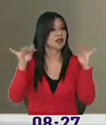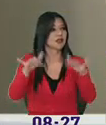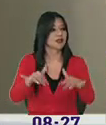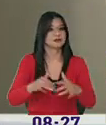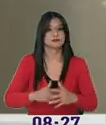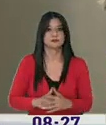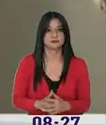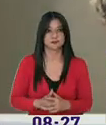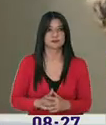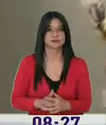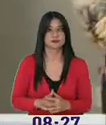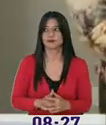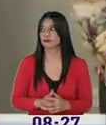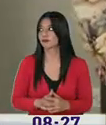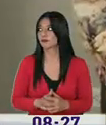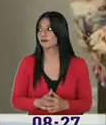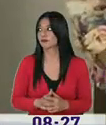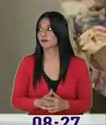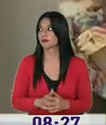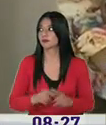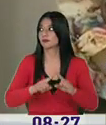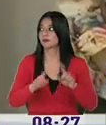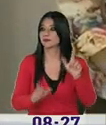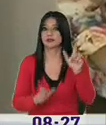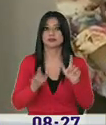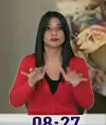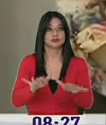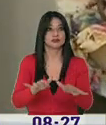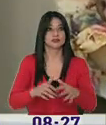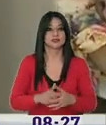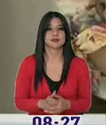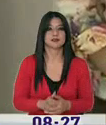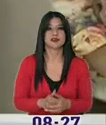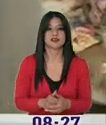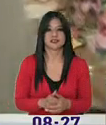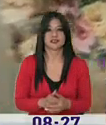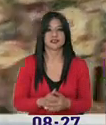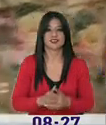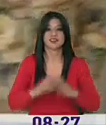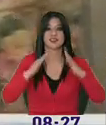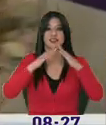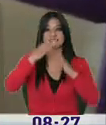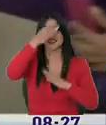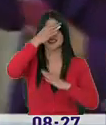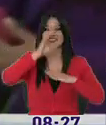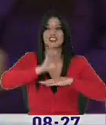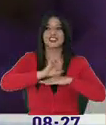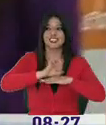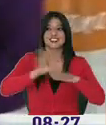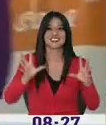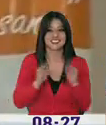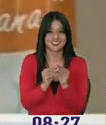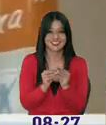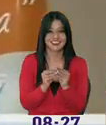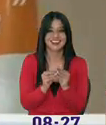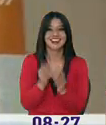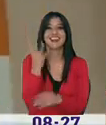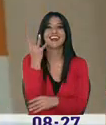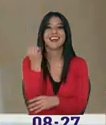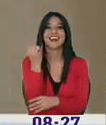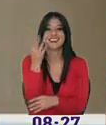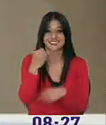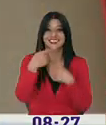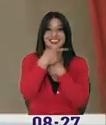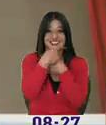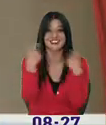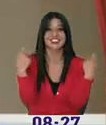Esperamos 300 personas en la sala de Metro Aguilera Malta de la Casa de la Cultura Ecuatoriana este sábado 14 de marzo a